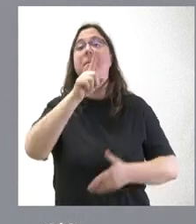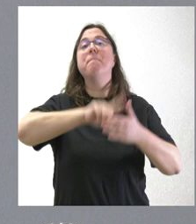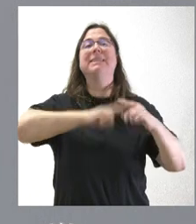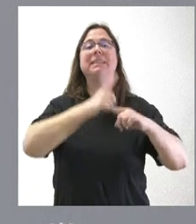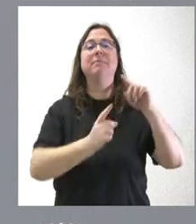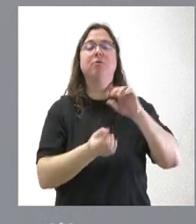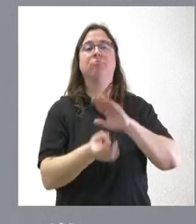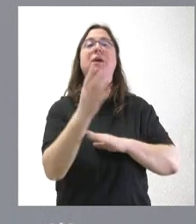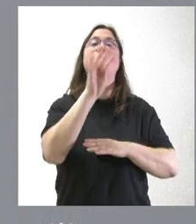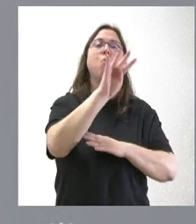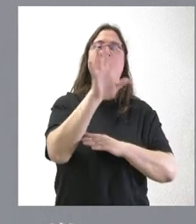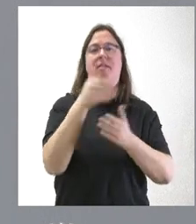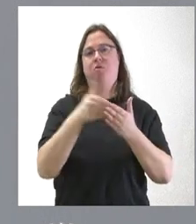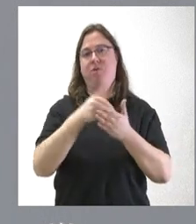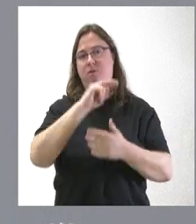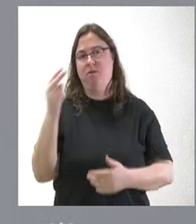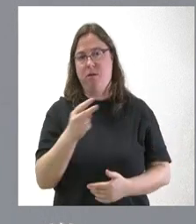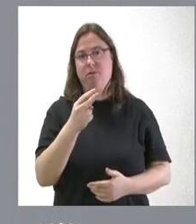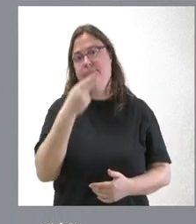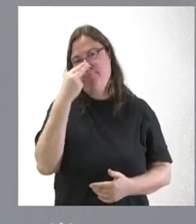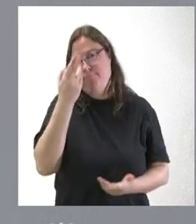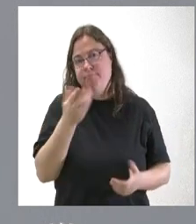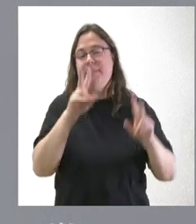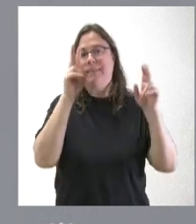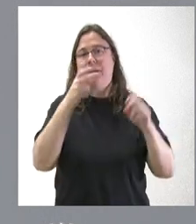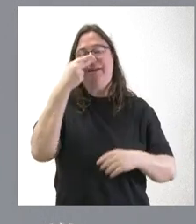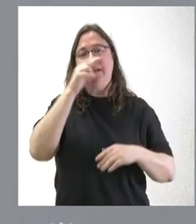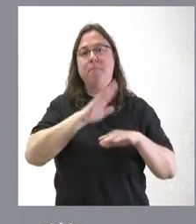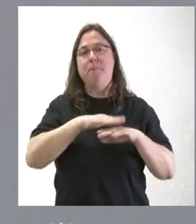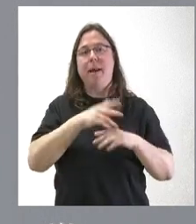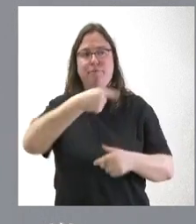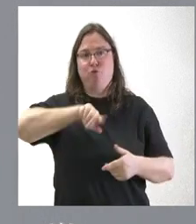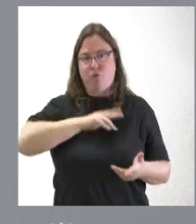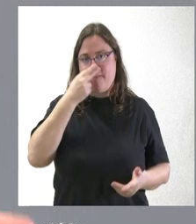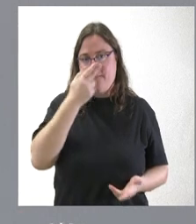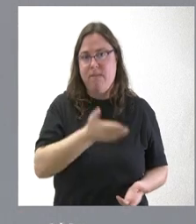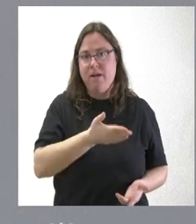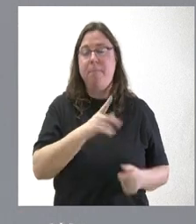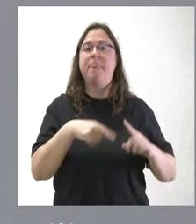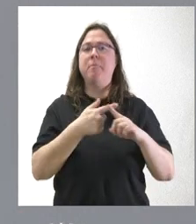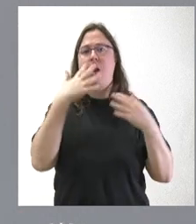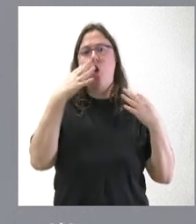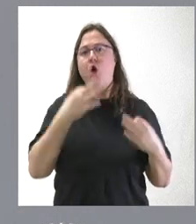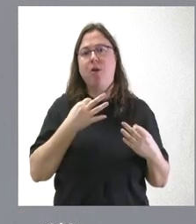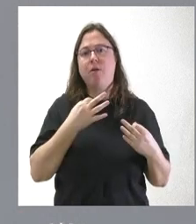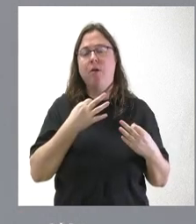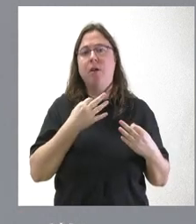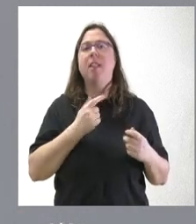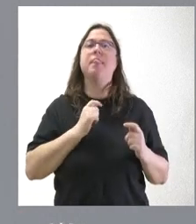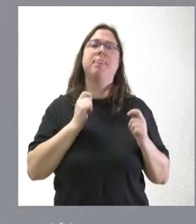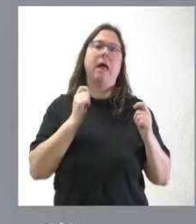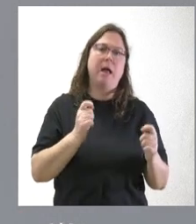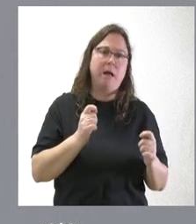45 millones de euros, lo que certifica realmente el interés que este tema tiene para nosotros y que también, lógicamente, estamos dándole mucho